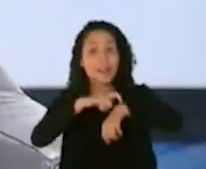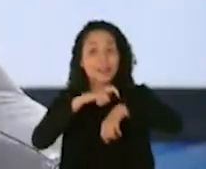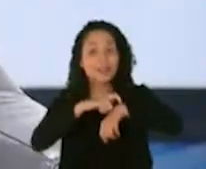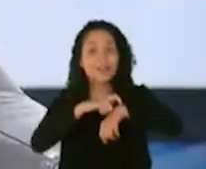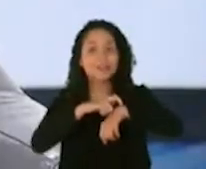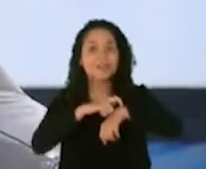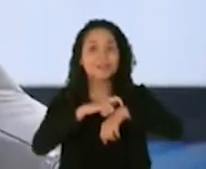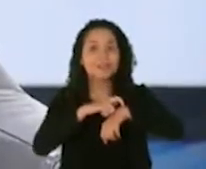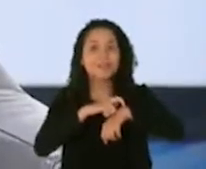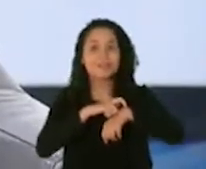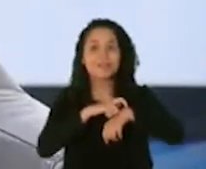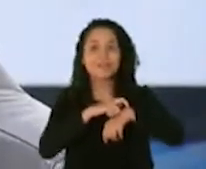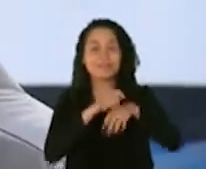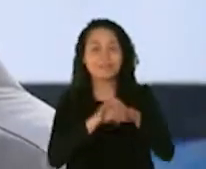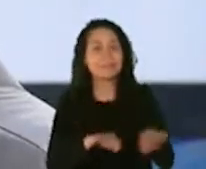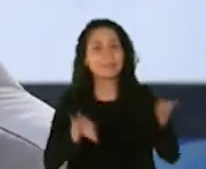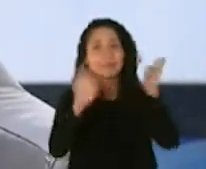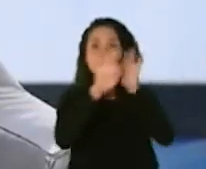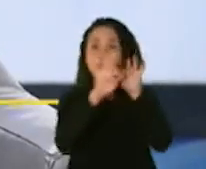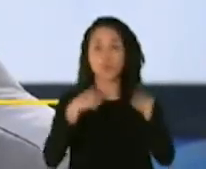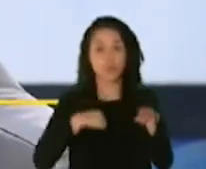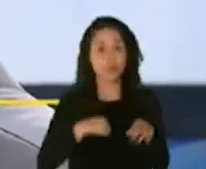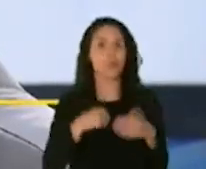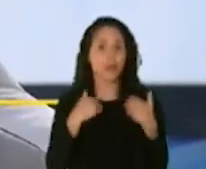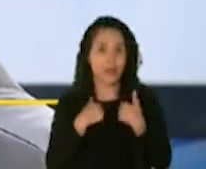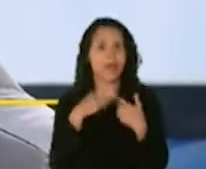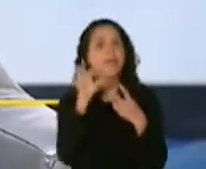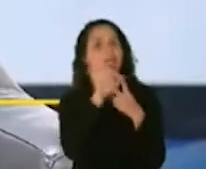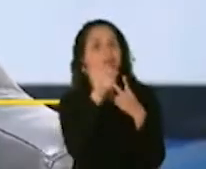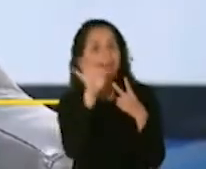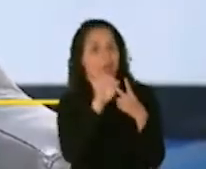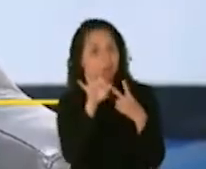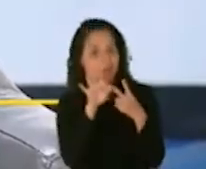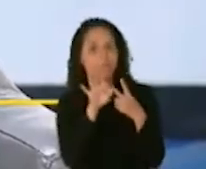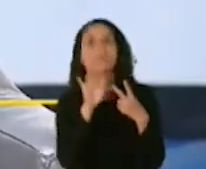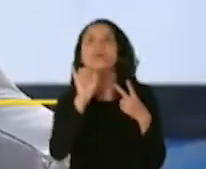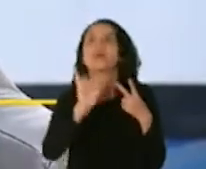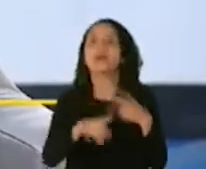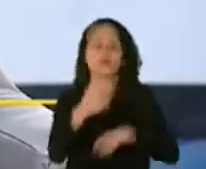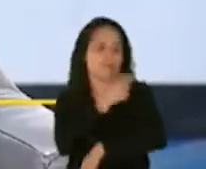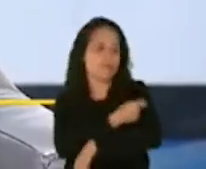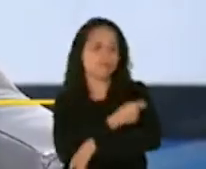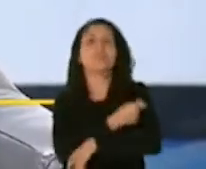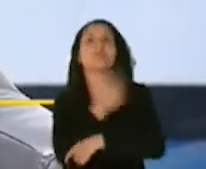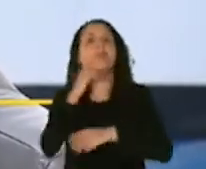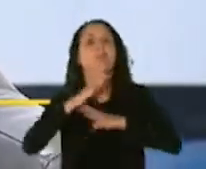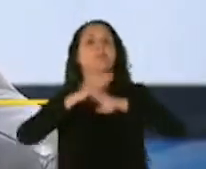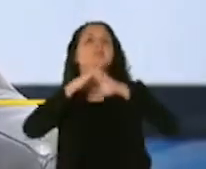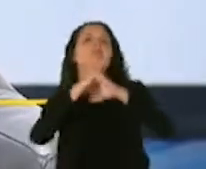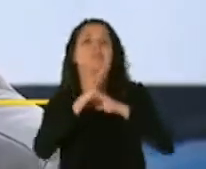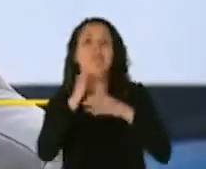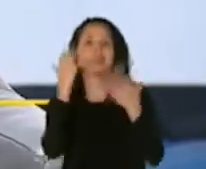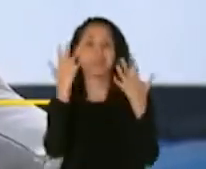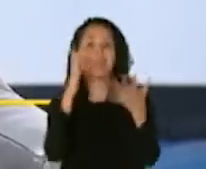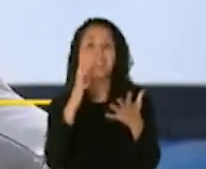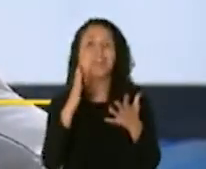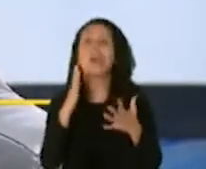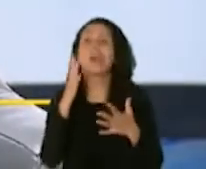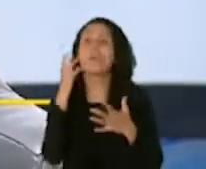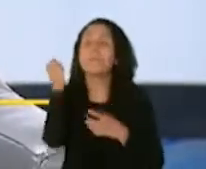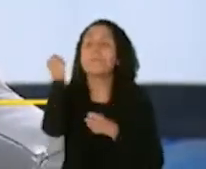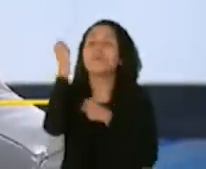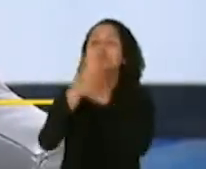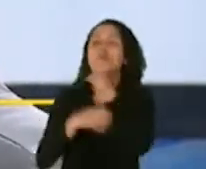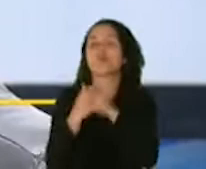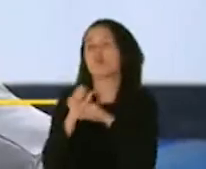que en efecto tengamos una alternativa. Esta herramienta de prevención que ha sido aprobada a través de los siglos con